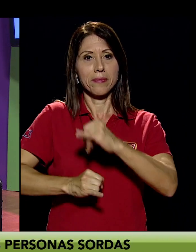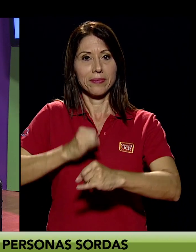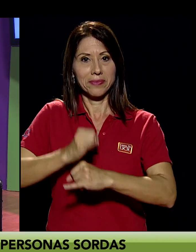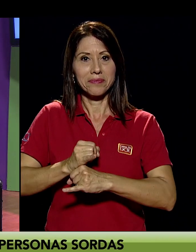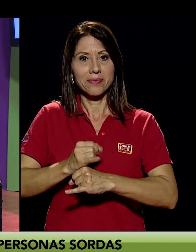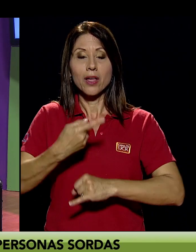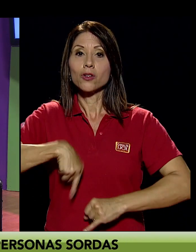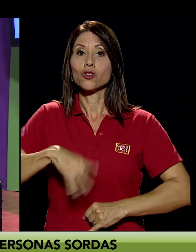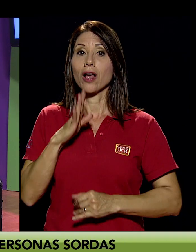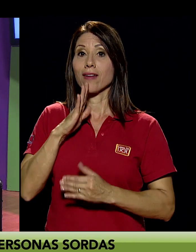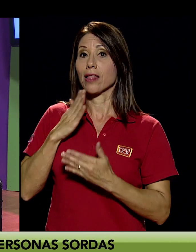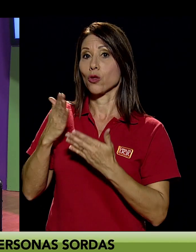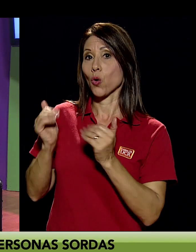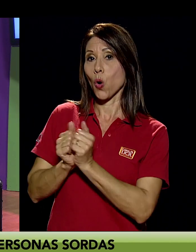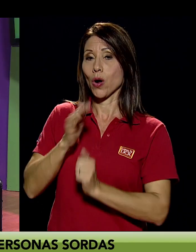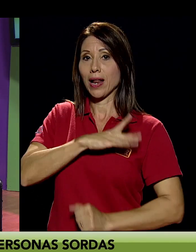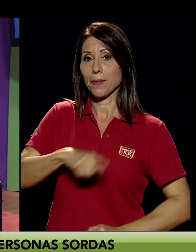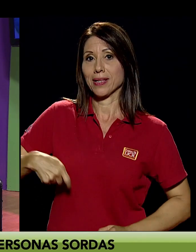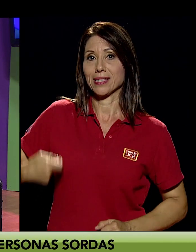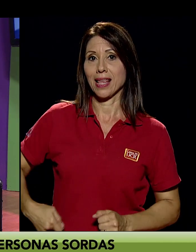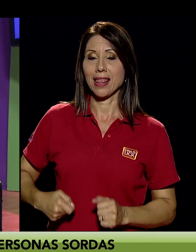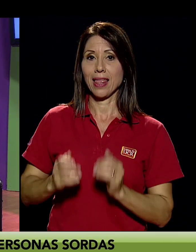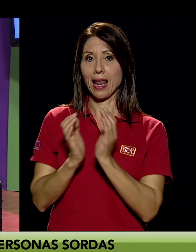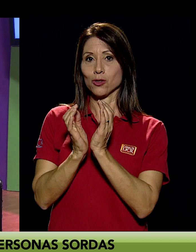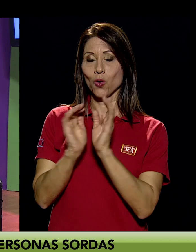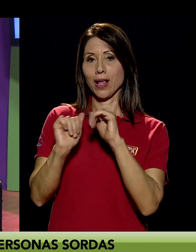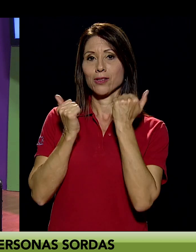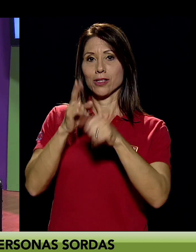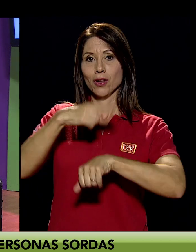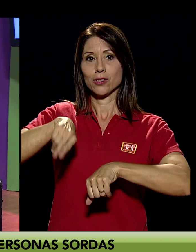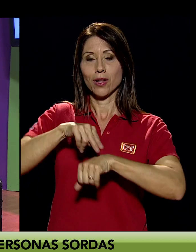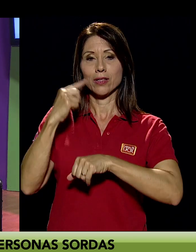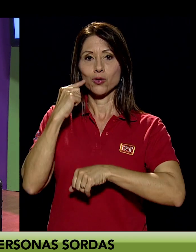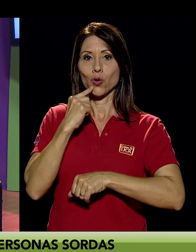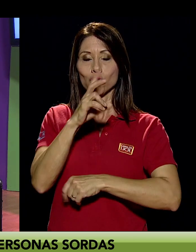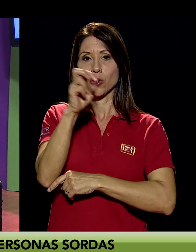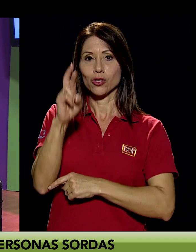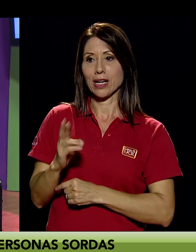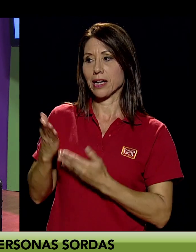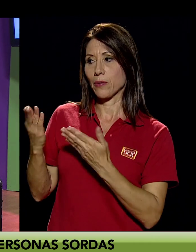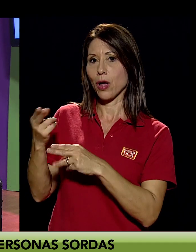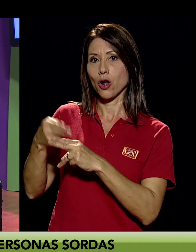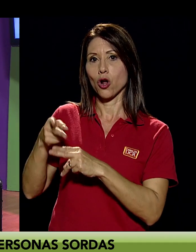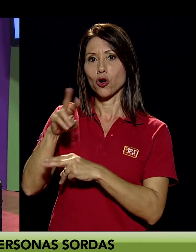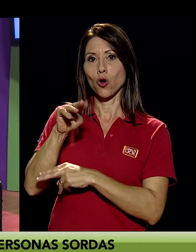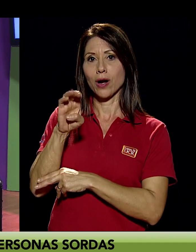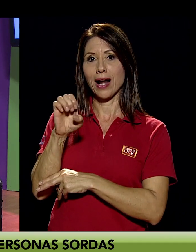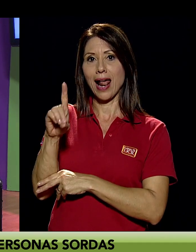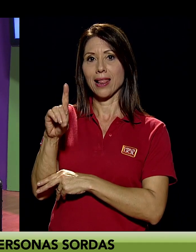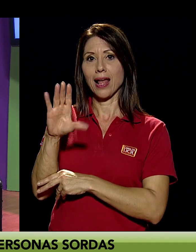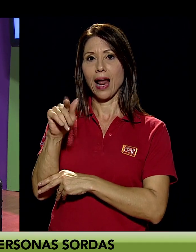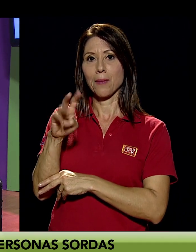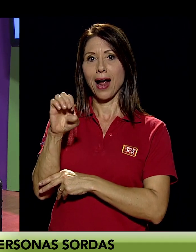Internacional. Estamos hablando con el presidente de ANASCOR de la Asociación Nacional de Sordos de Costa Rica, Don Ronald Carvajal, sobre la comunidad